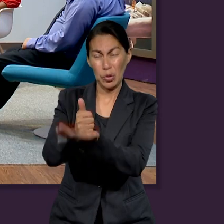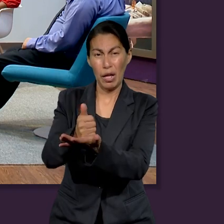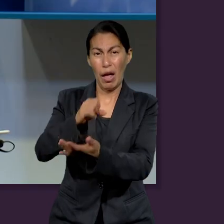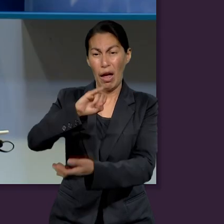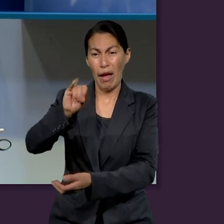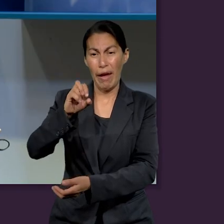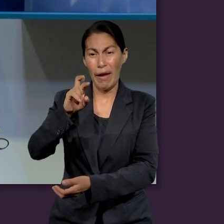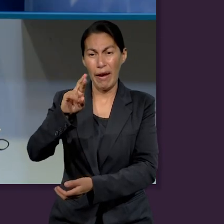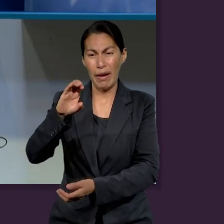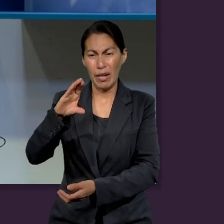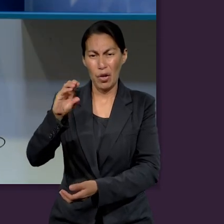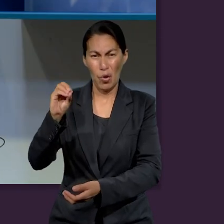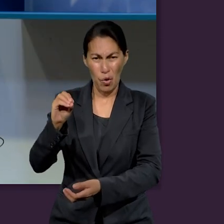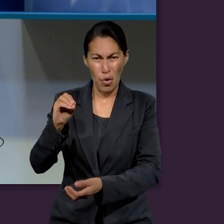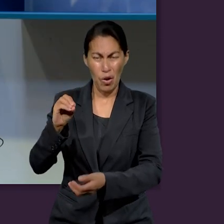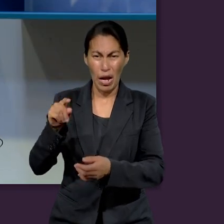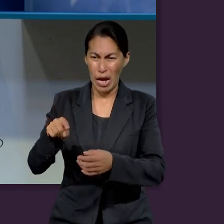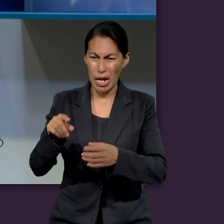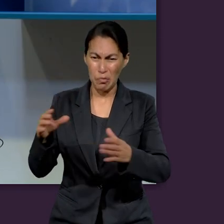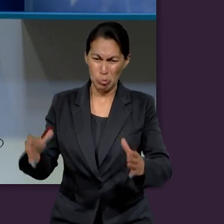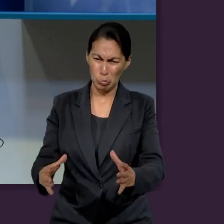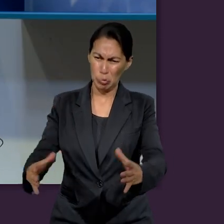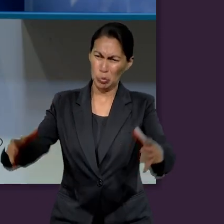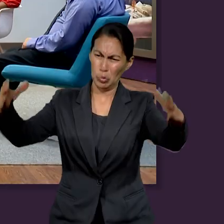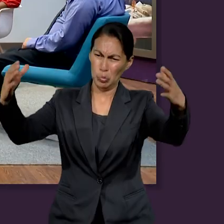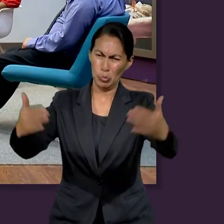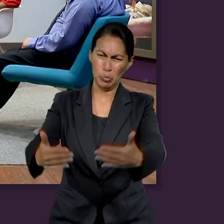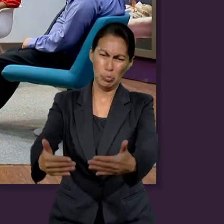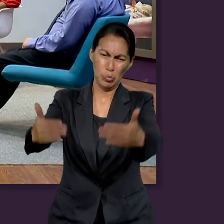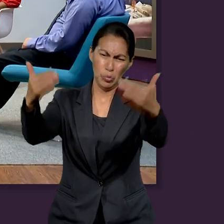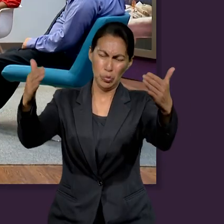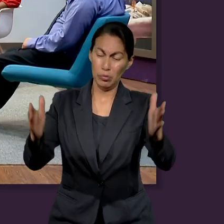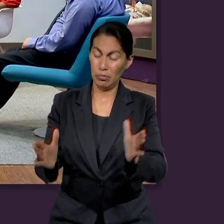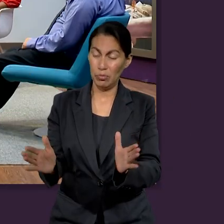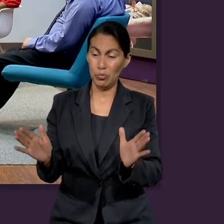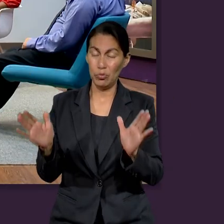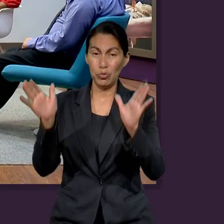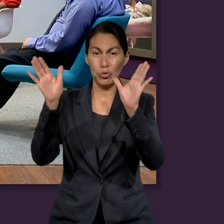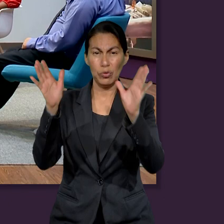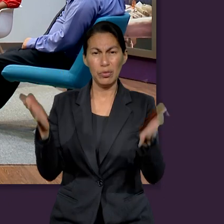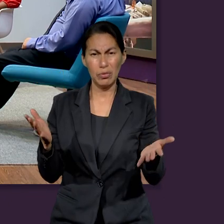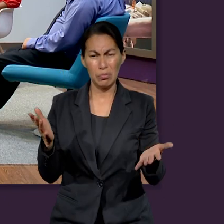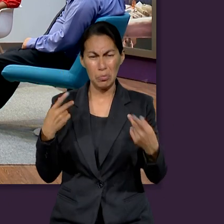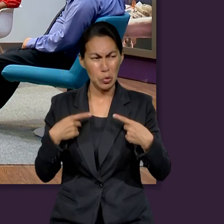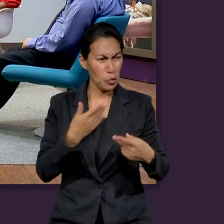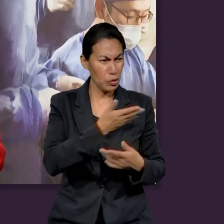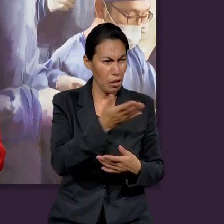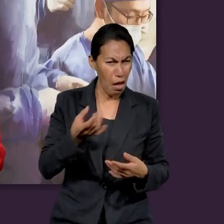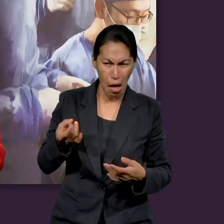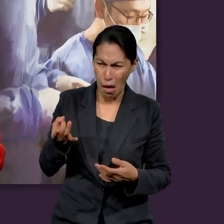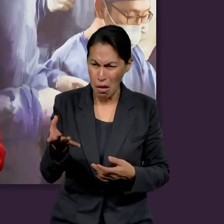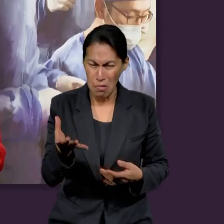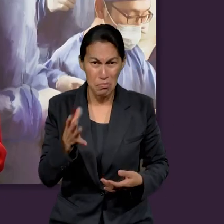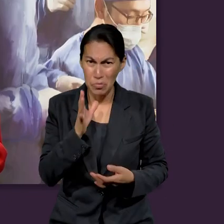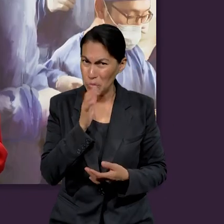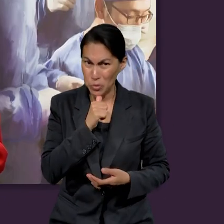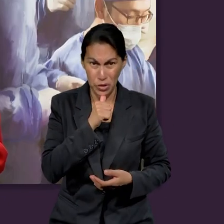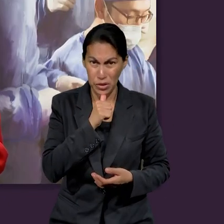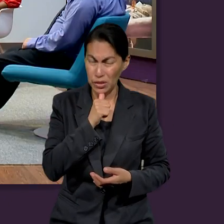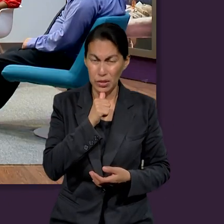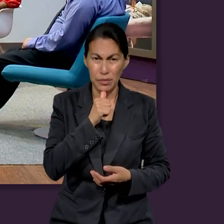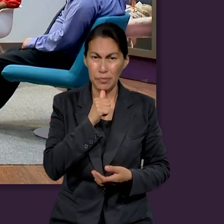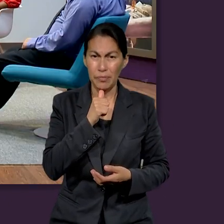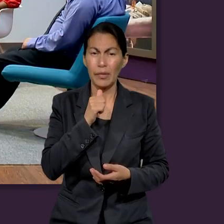ciudad bien amurallada. Nadie sabía cómo obtener la victoria sobre Jericó.